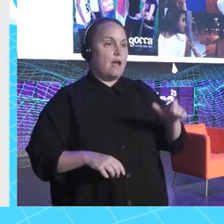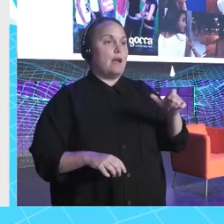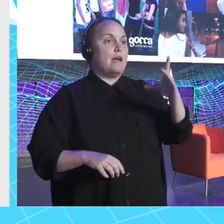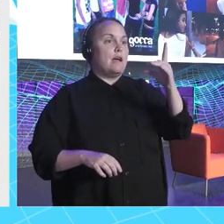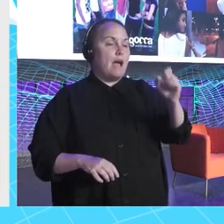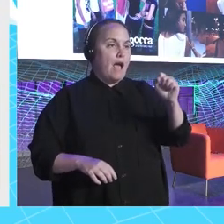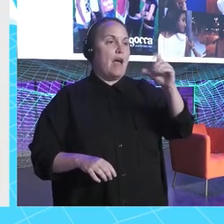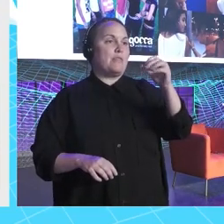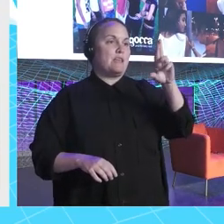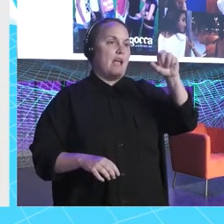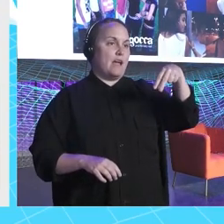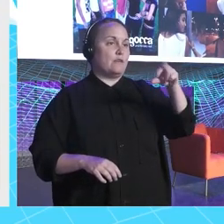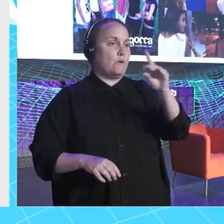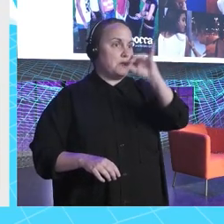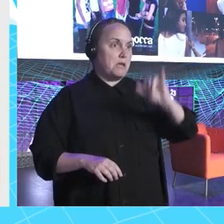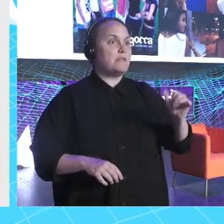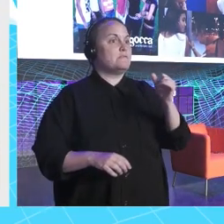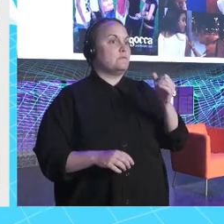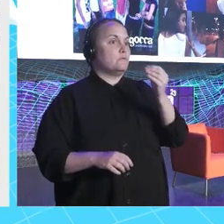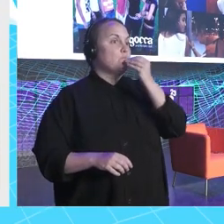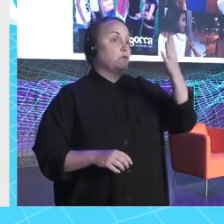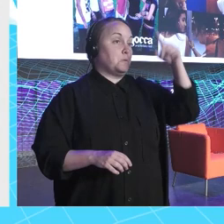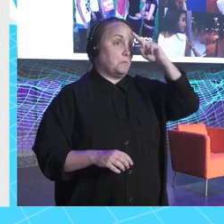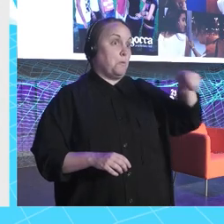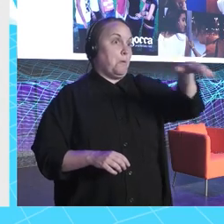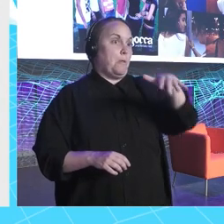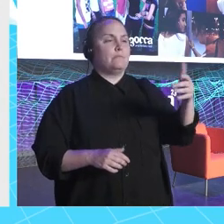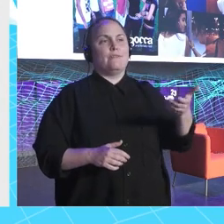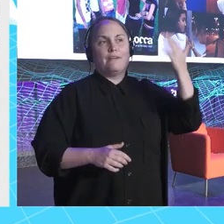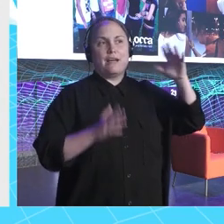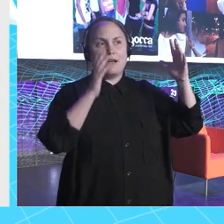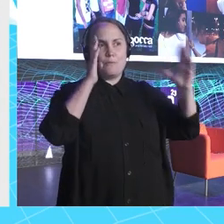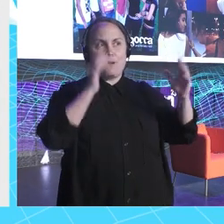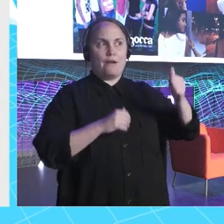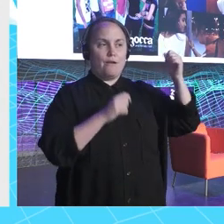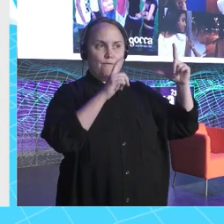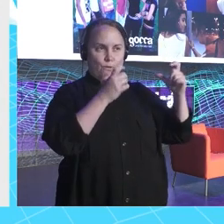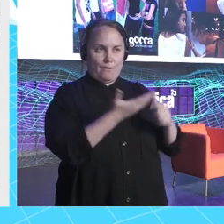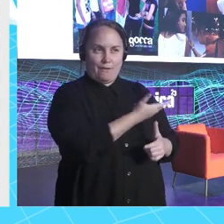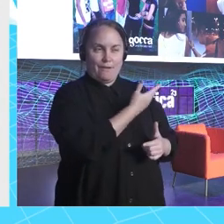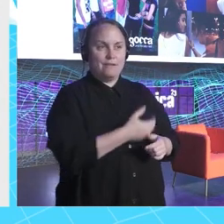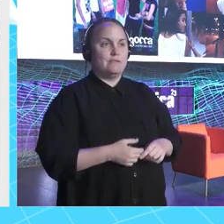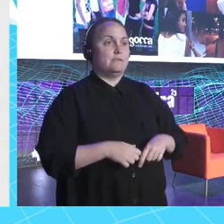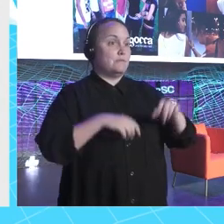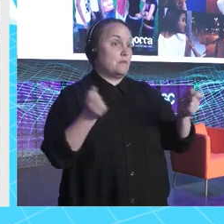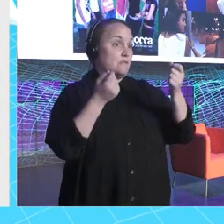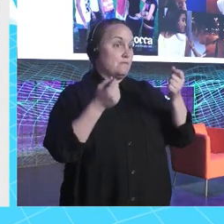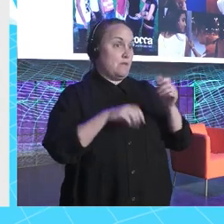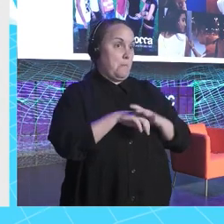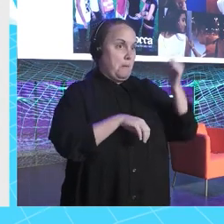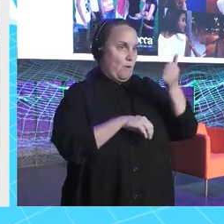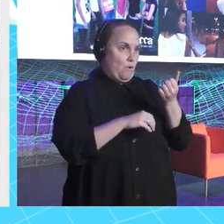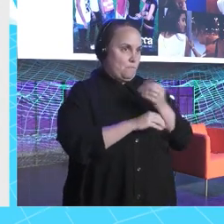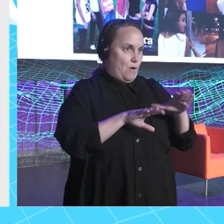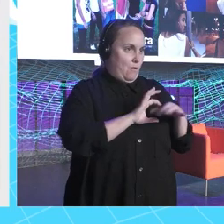estás. Pero ahí está. Y me acuerdo que en esa época hacíamos estas fotos y nos publicaban en varios sitios. Esto lo hacíamos mi mejor amigo y yo, sin dinero,